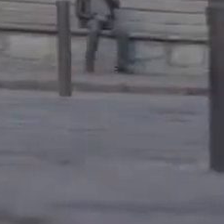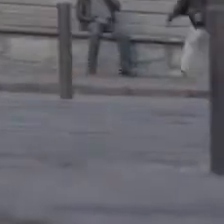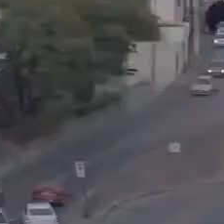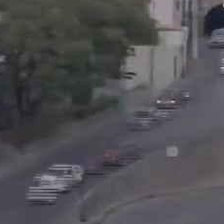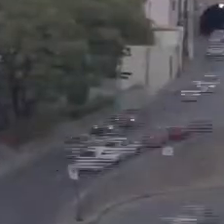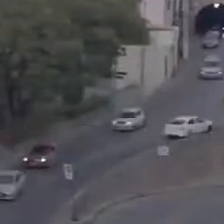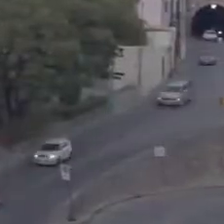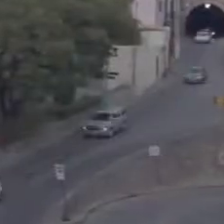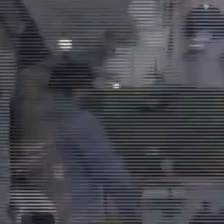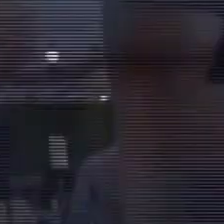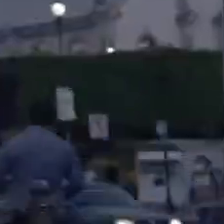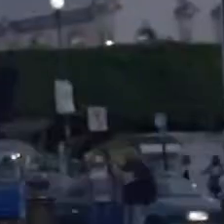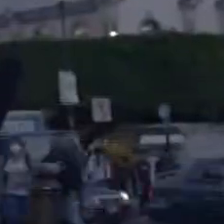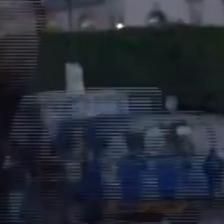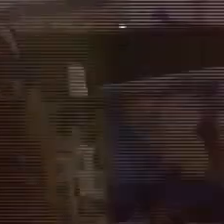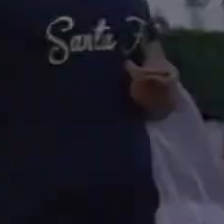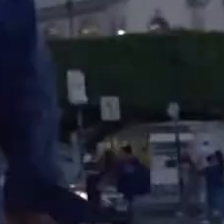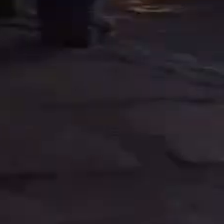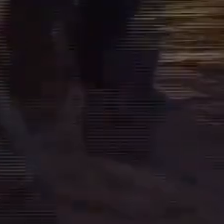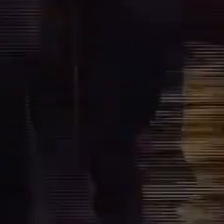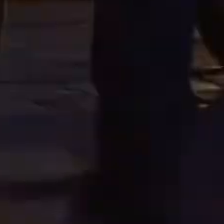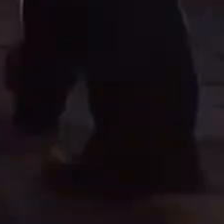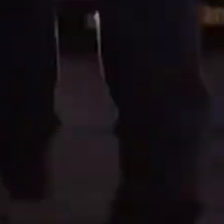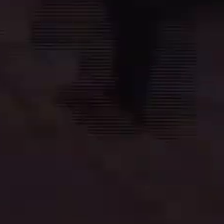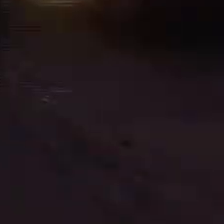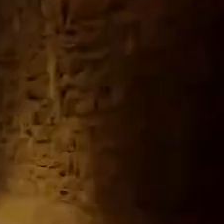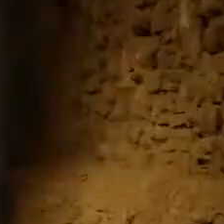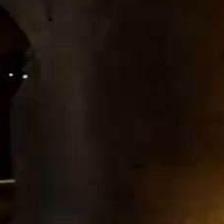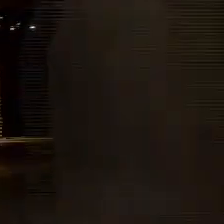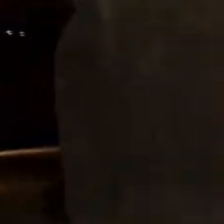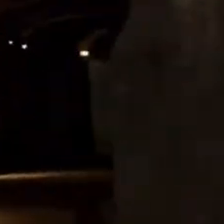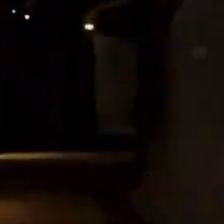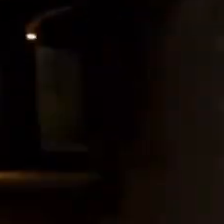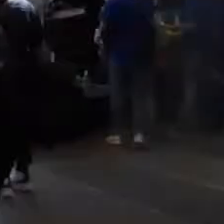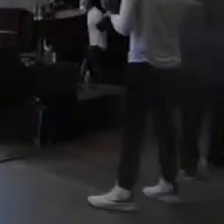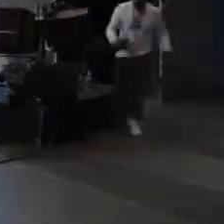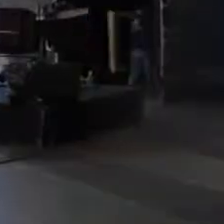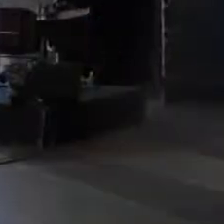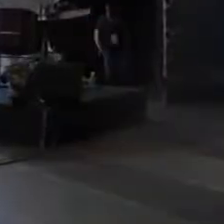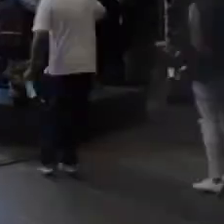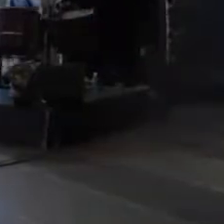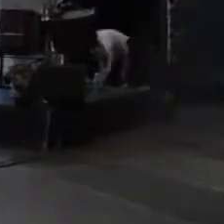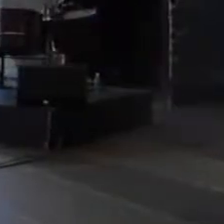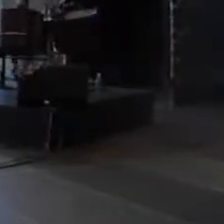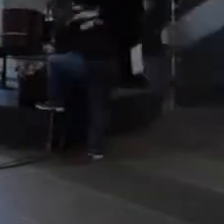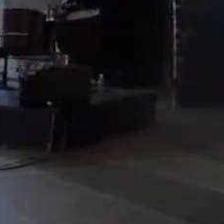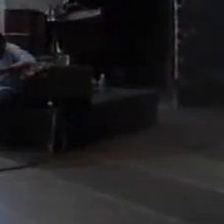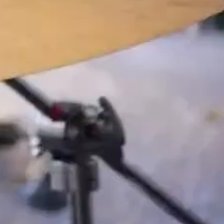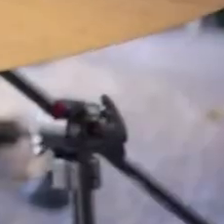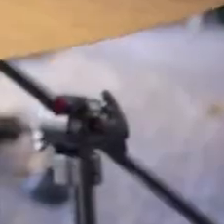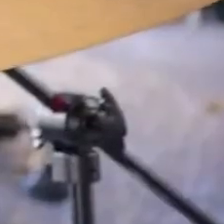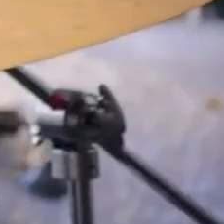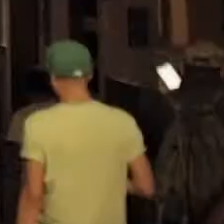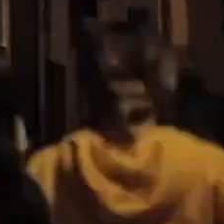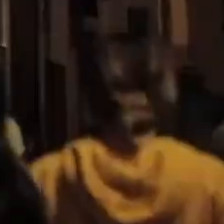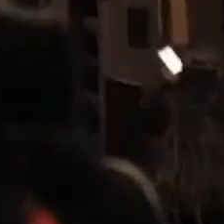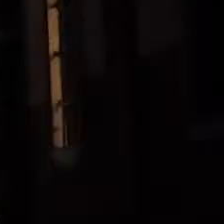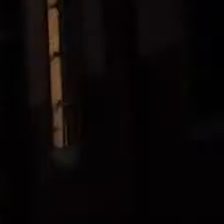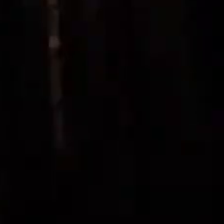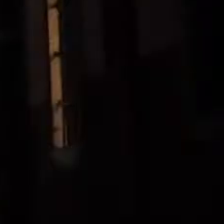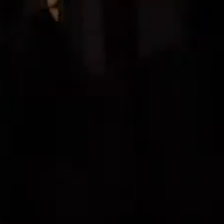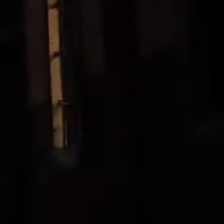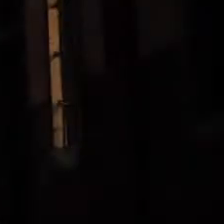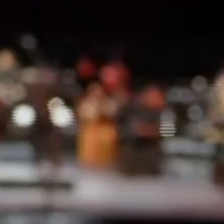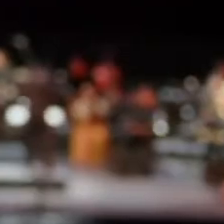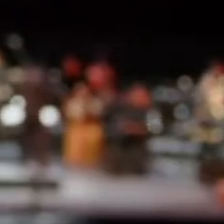Corea y Ciudad de México como invitados de honor sé parte de este momento histórico junto a más de 30 países cerca de 2